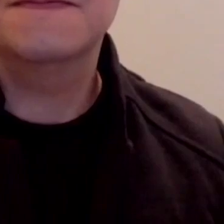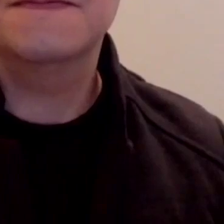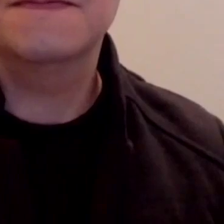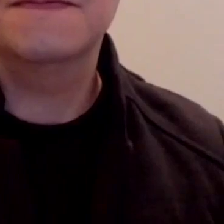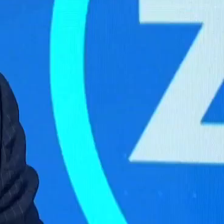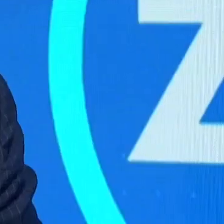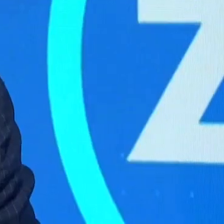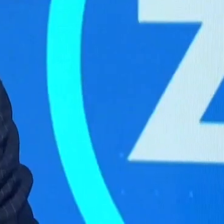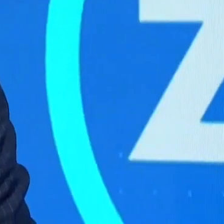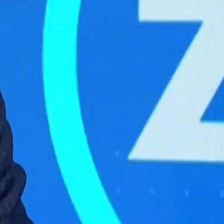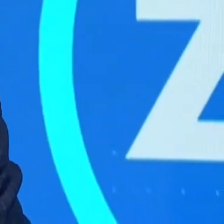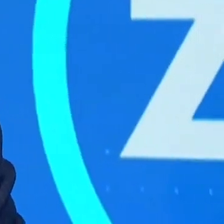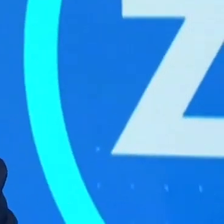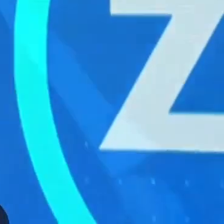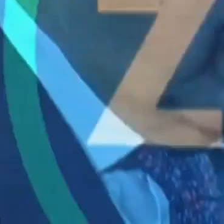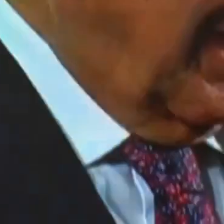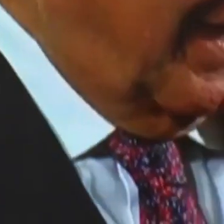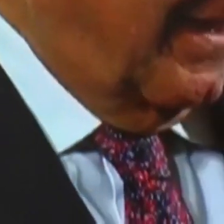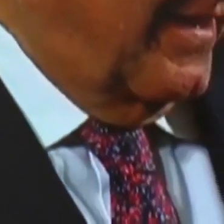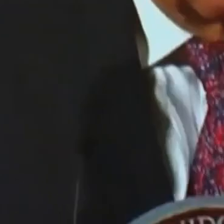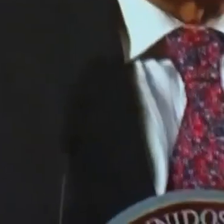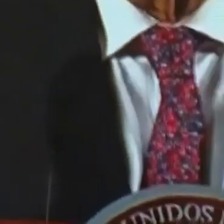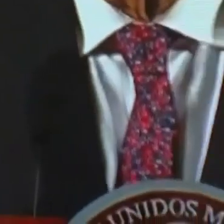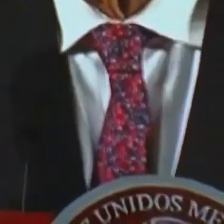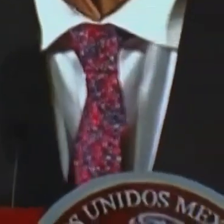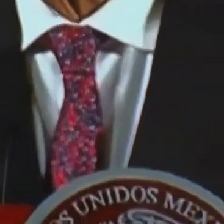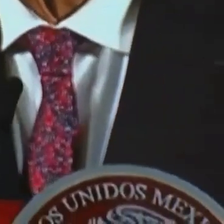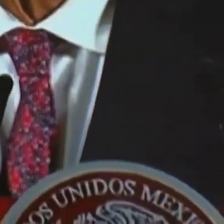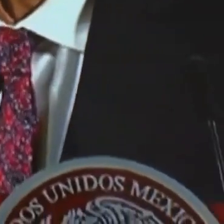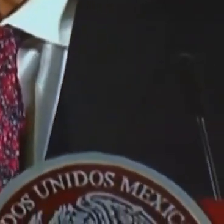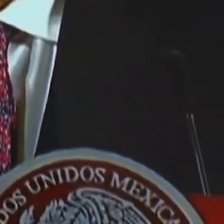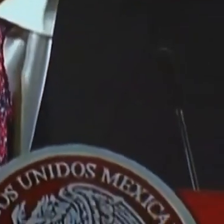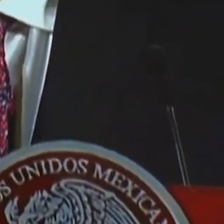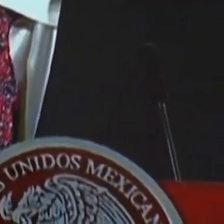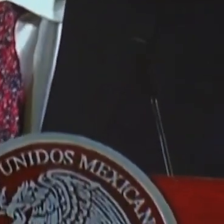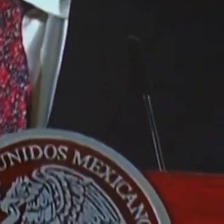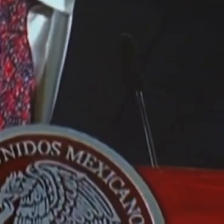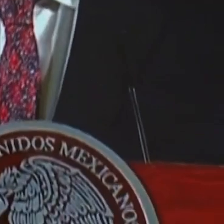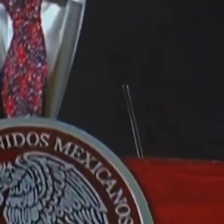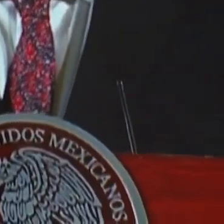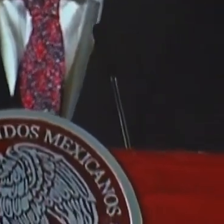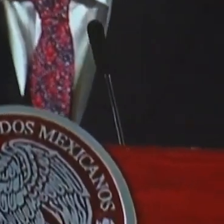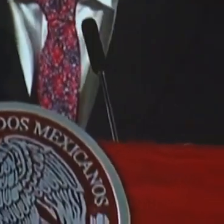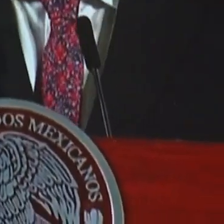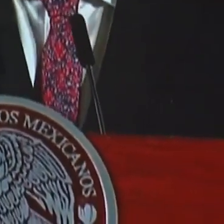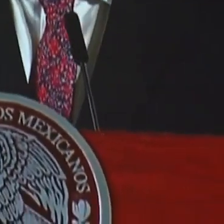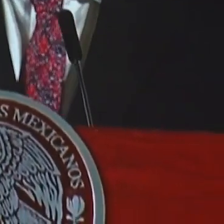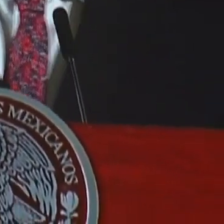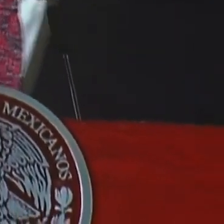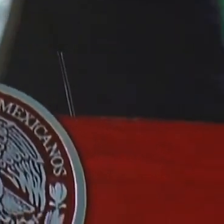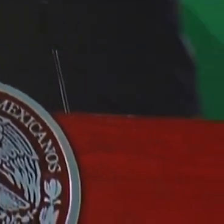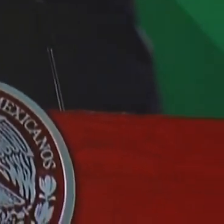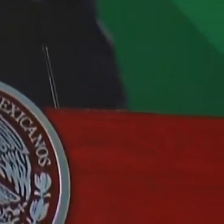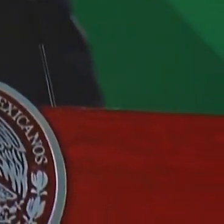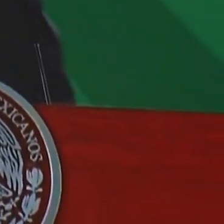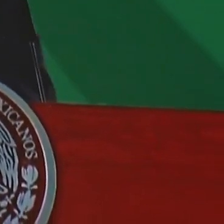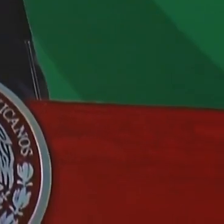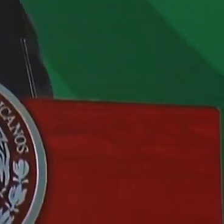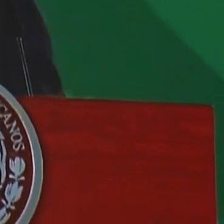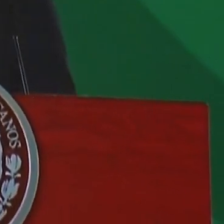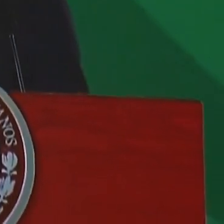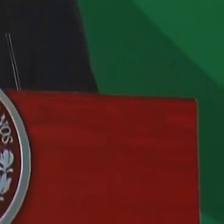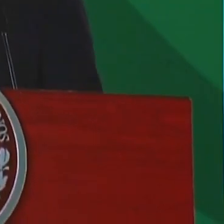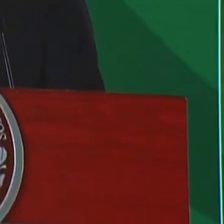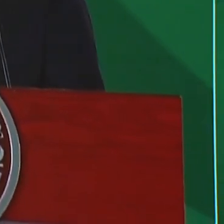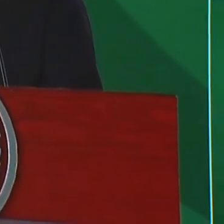Y miren, en la conferencia mañana de este martes, el presidente López Obrador mencionó que continúa la estrategia de aplicación de vacunas en contra del COVID-19 en el país.